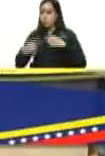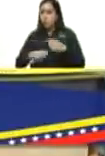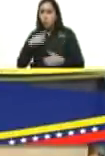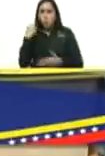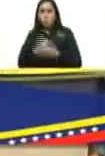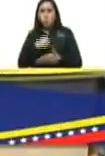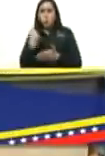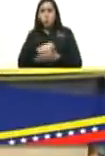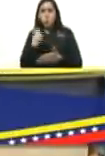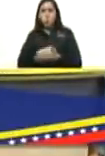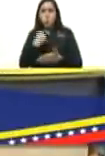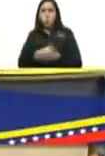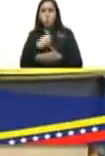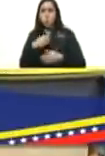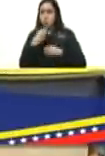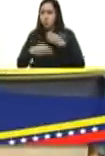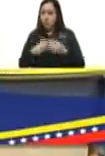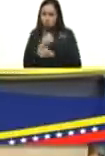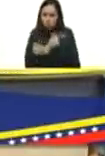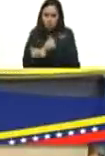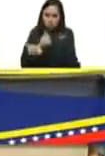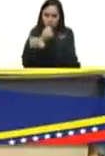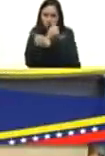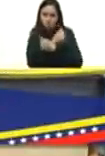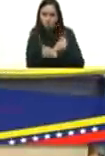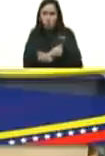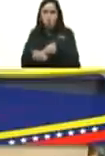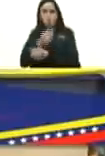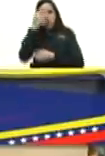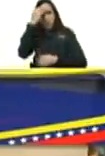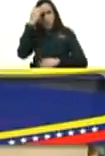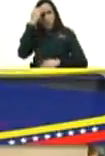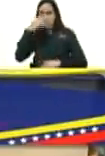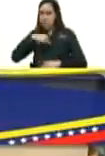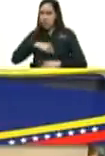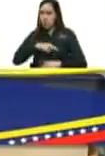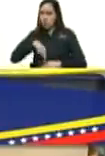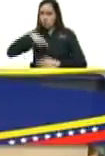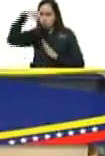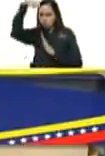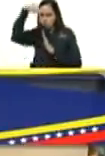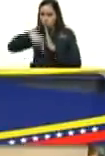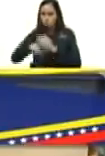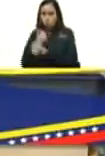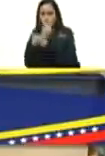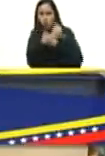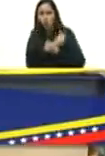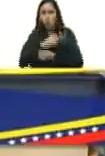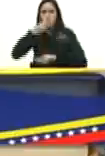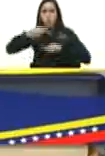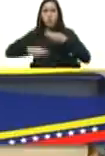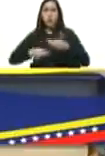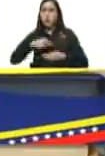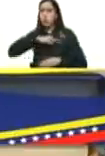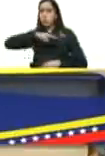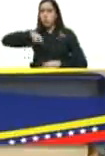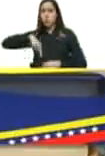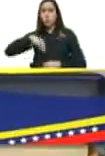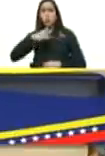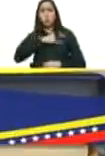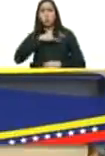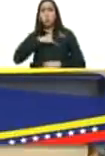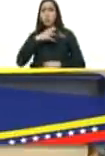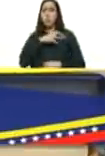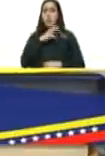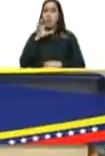pero lo hacemos con amor sepan ustedes lo hacemos con profundo amor por lo nuestro por nuestra patria